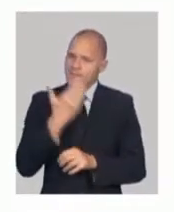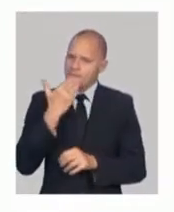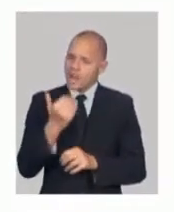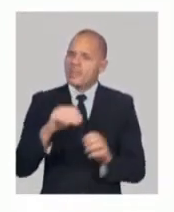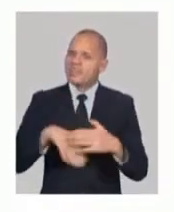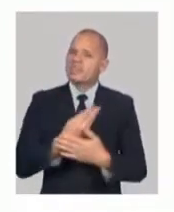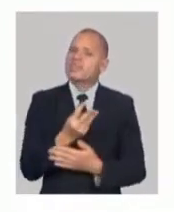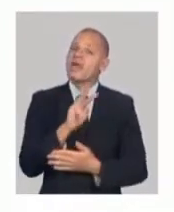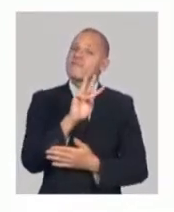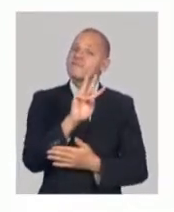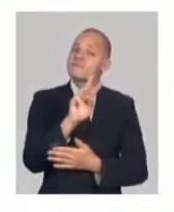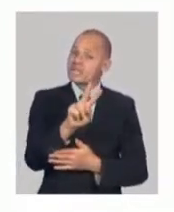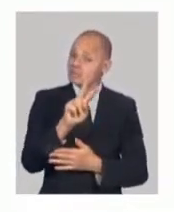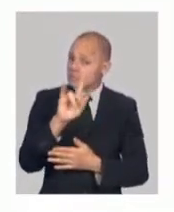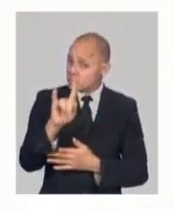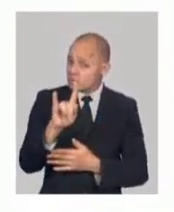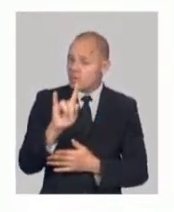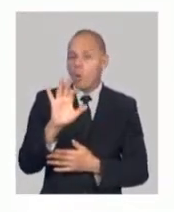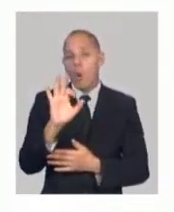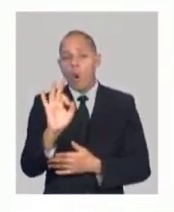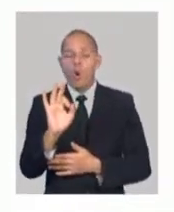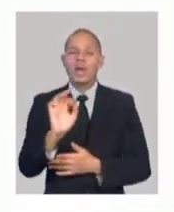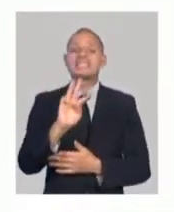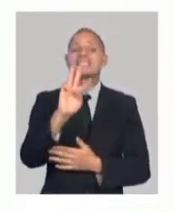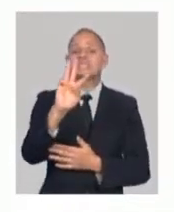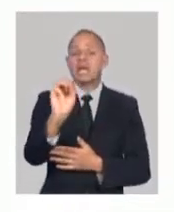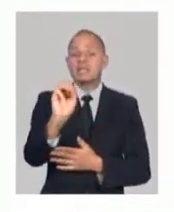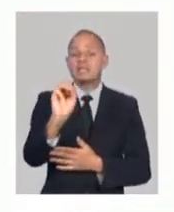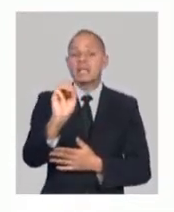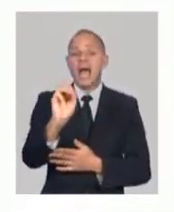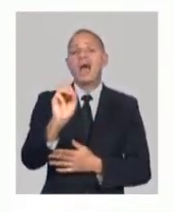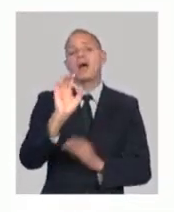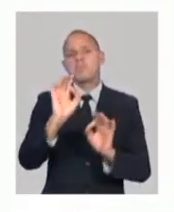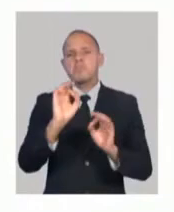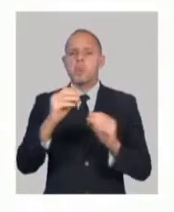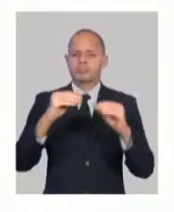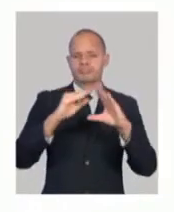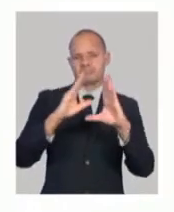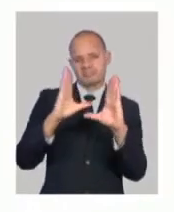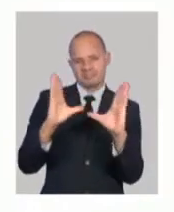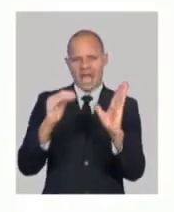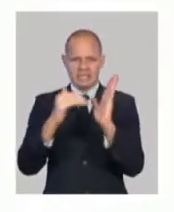realmente con la necesidad que tengan de algún pago que tengan que hacer en ese sentido.